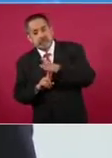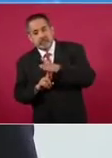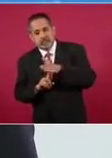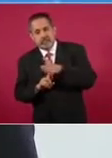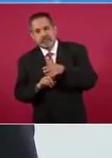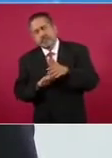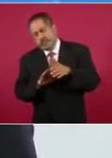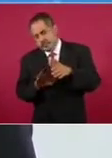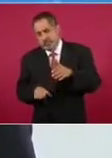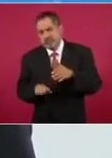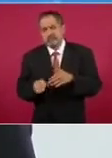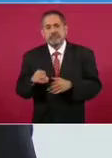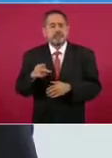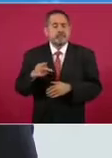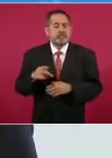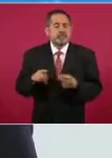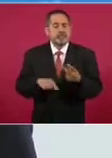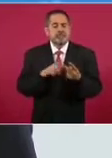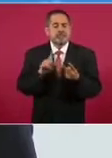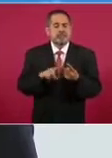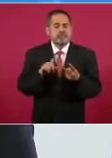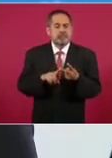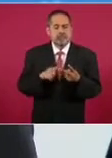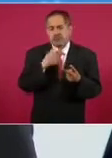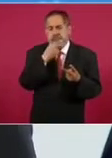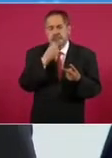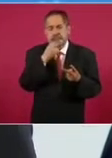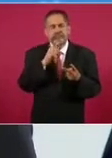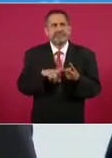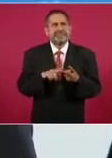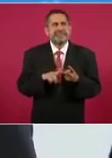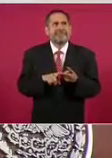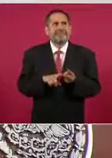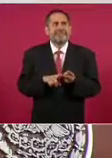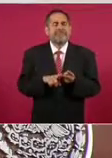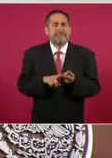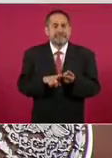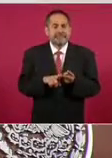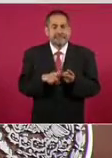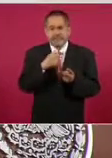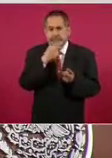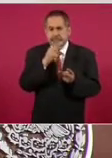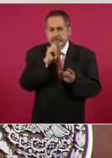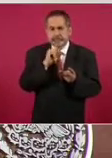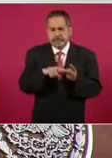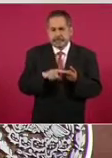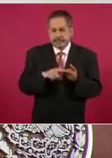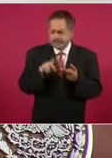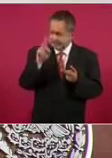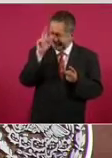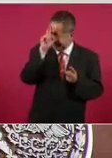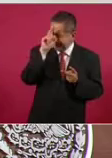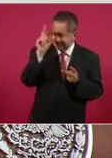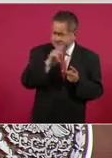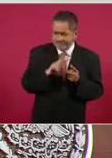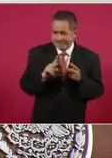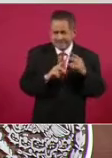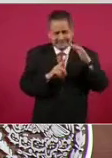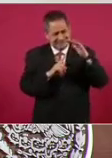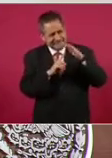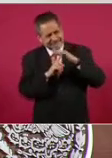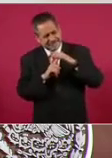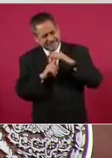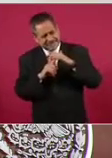falleció, y un hombre que también recibió severas heridas